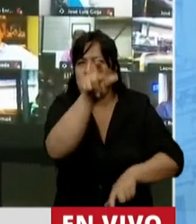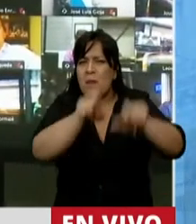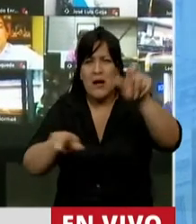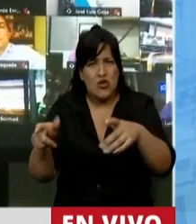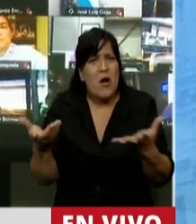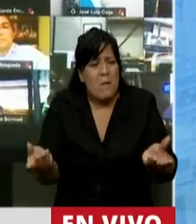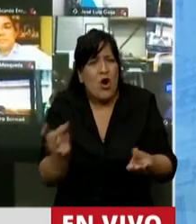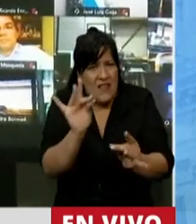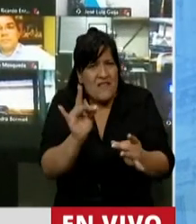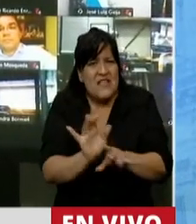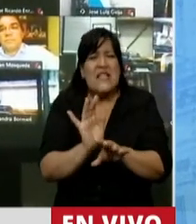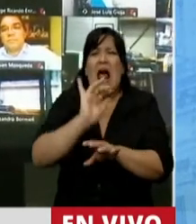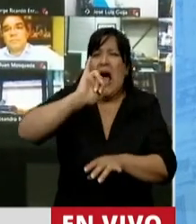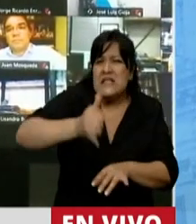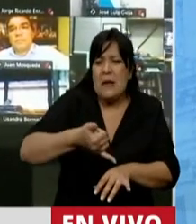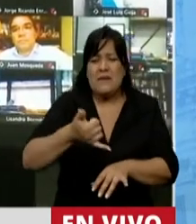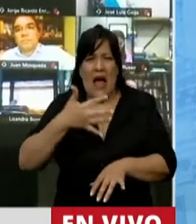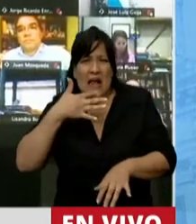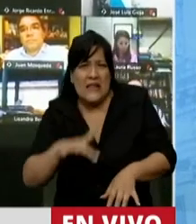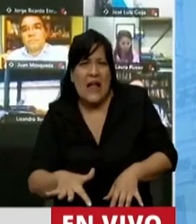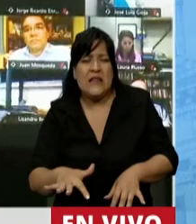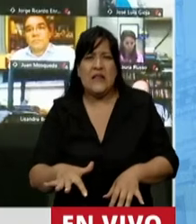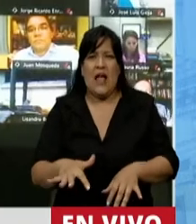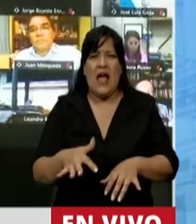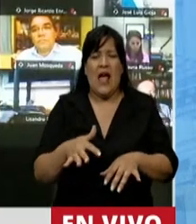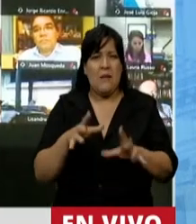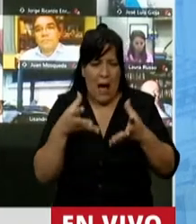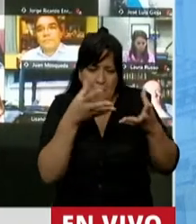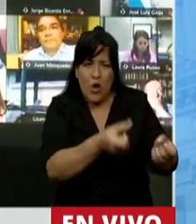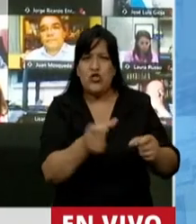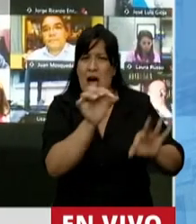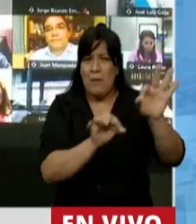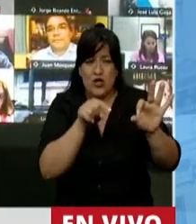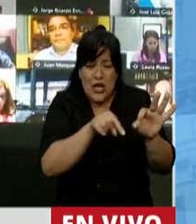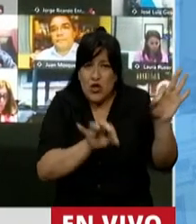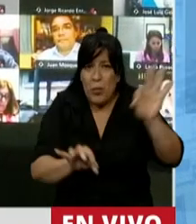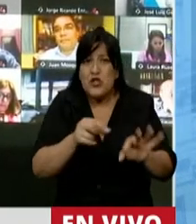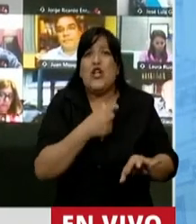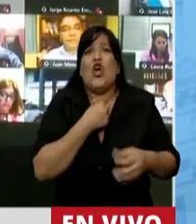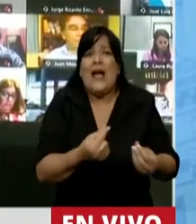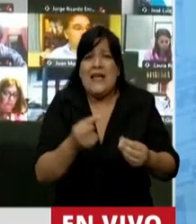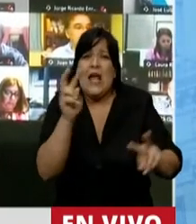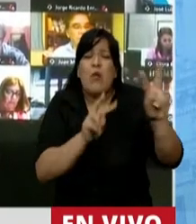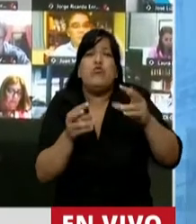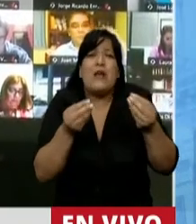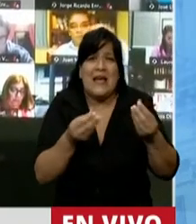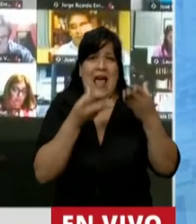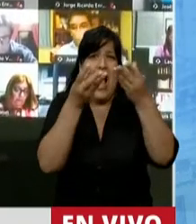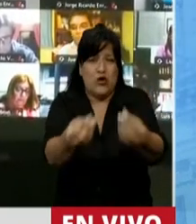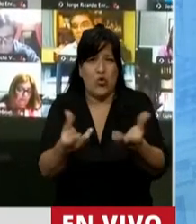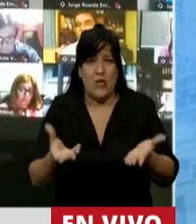qué cuesta tanto aceptar o entender o acompañar un proyecto que lo único que quiere es ayudar,